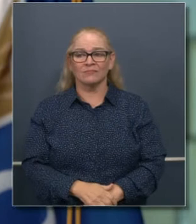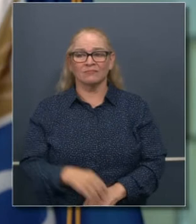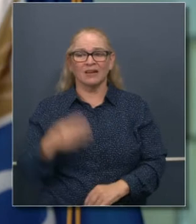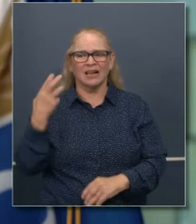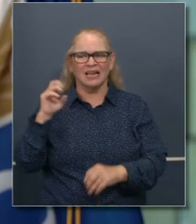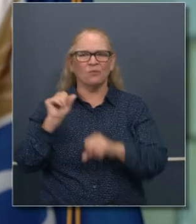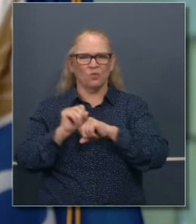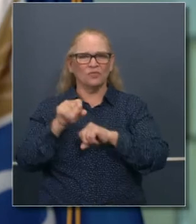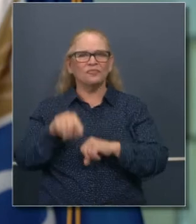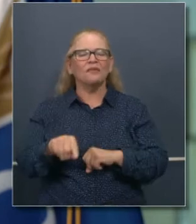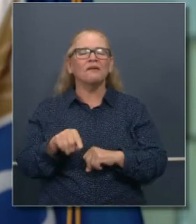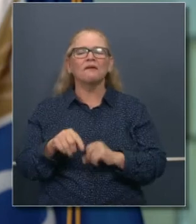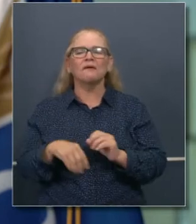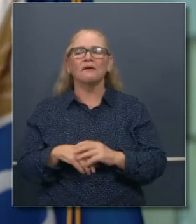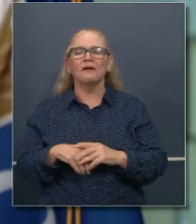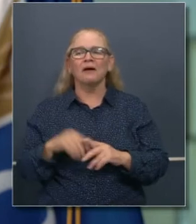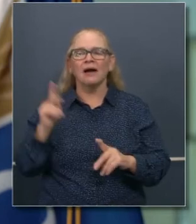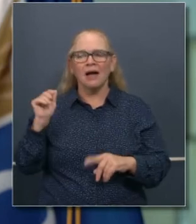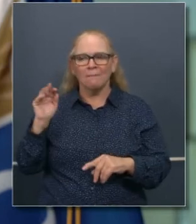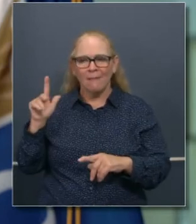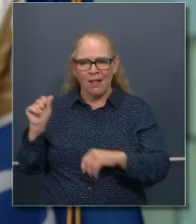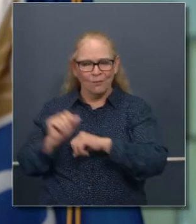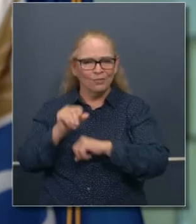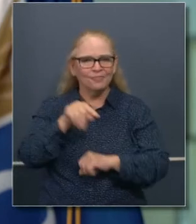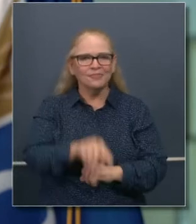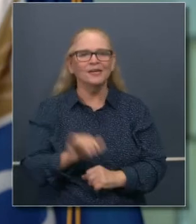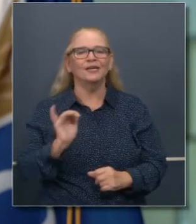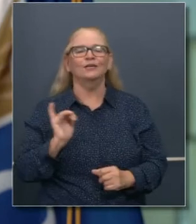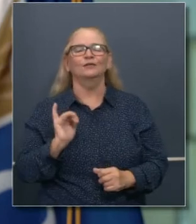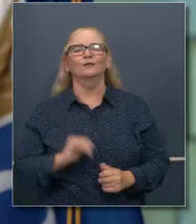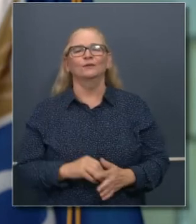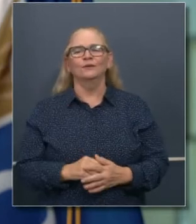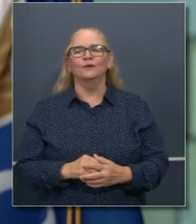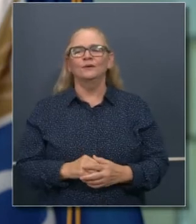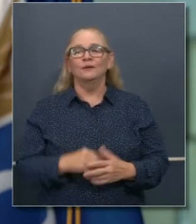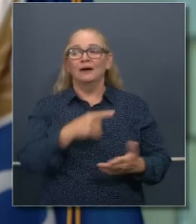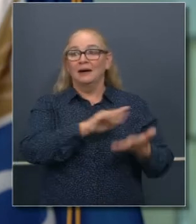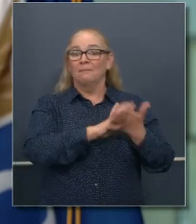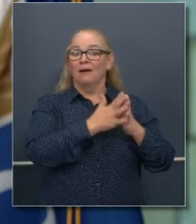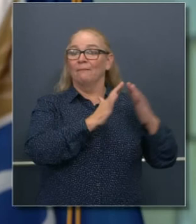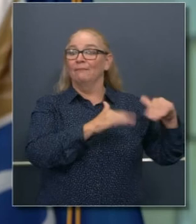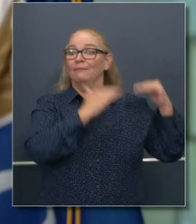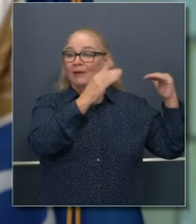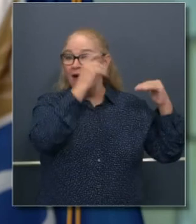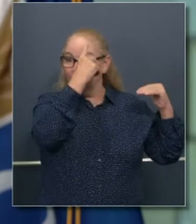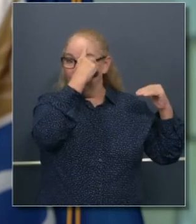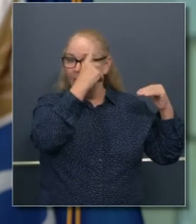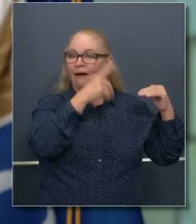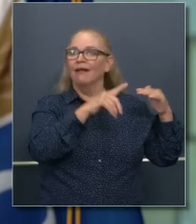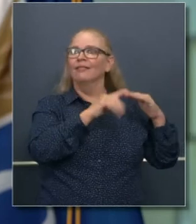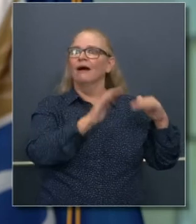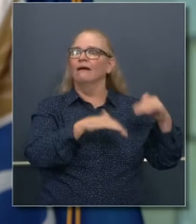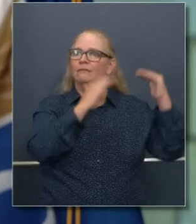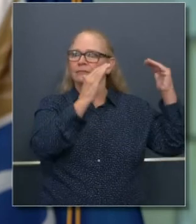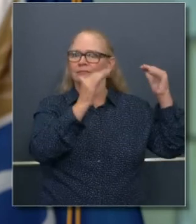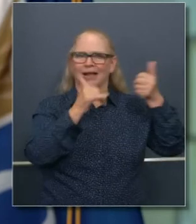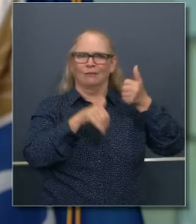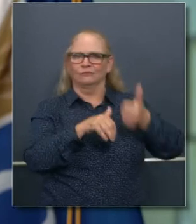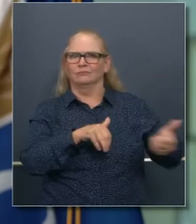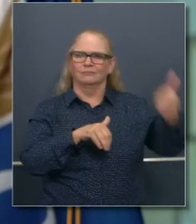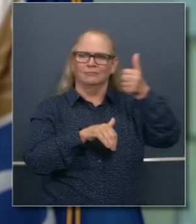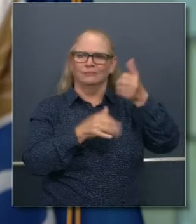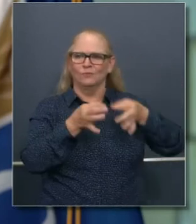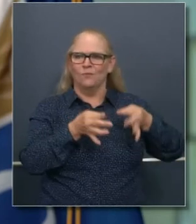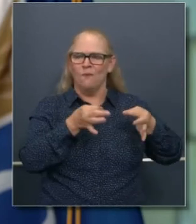funcionario muy importante. Ronald Reagan se sentó también en ese escritorio.